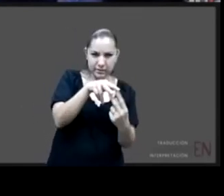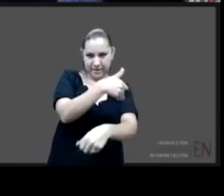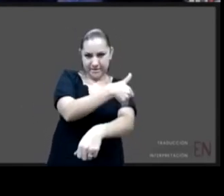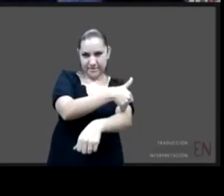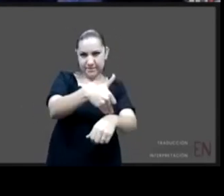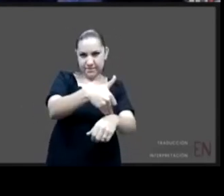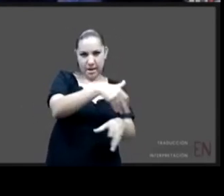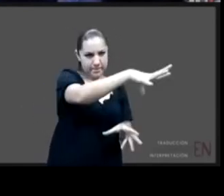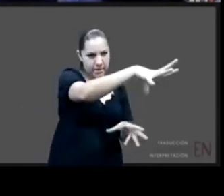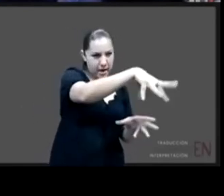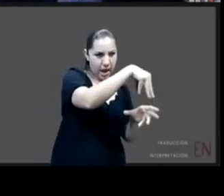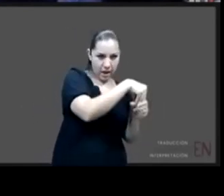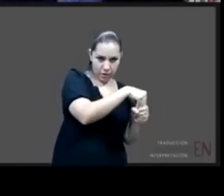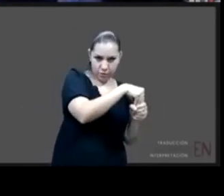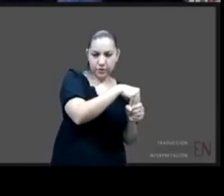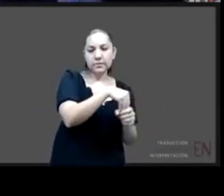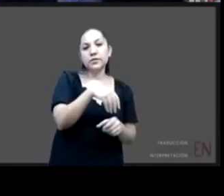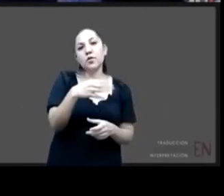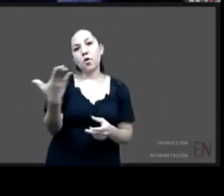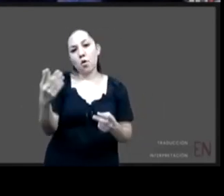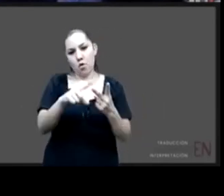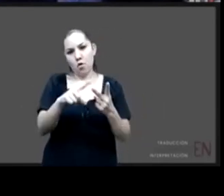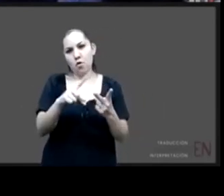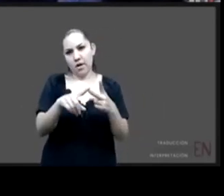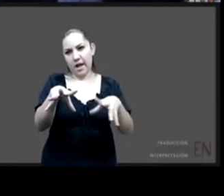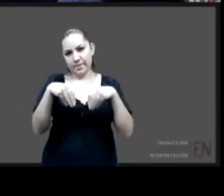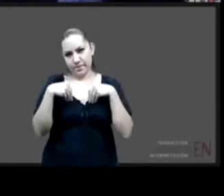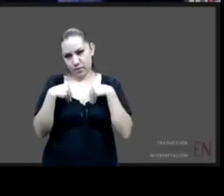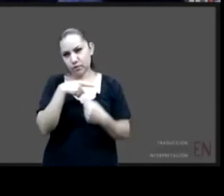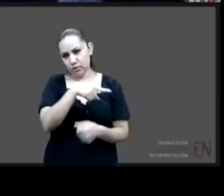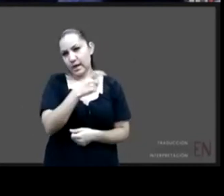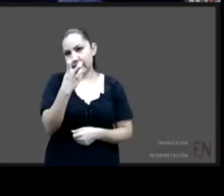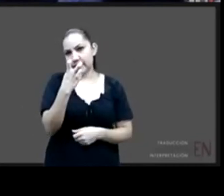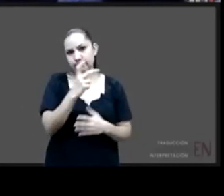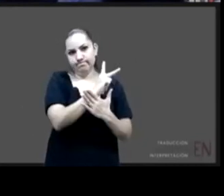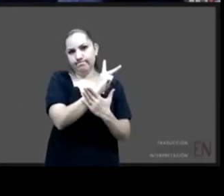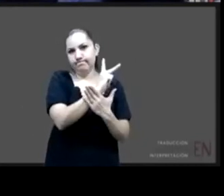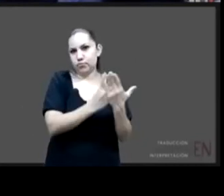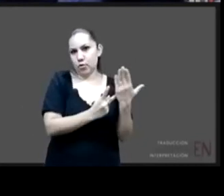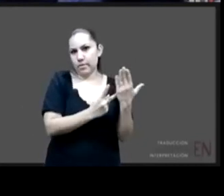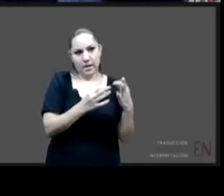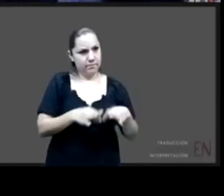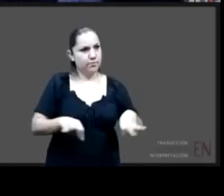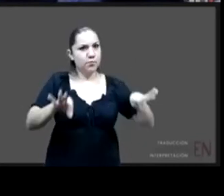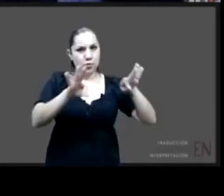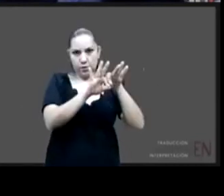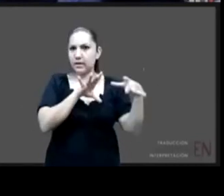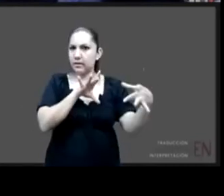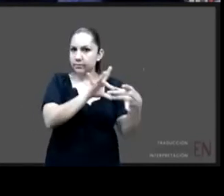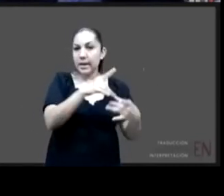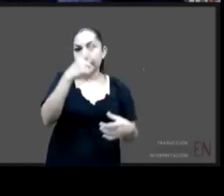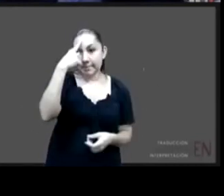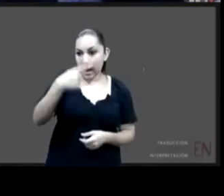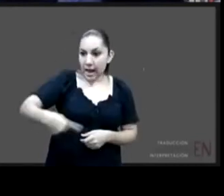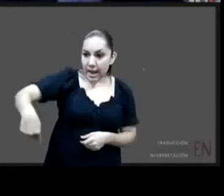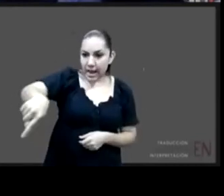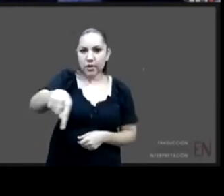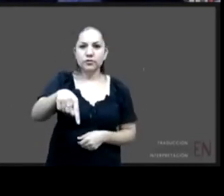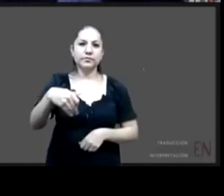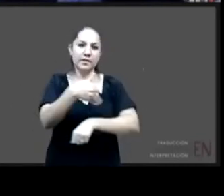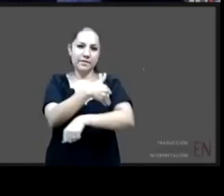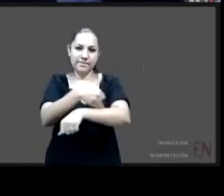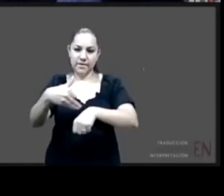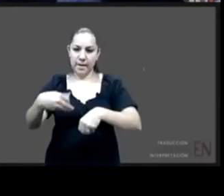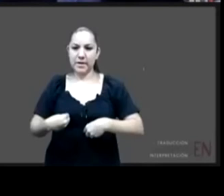política integral de promoción del derecho a vivir en familia y poner sobre